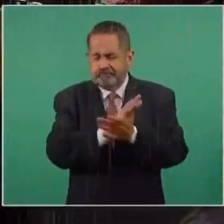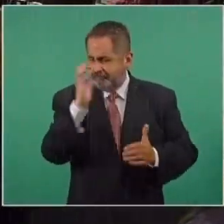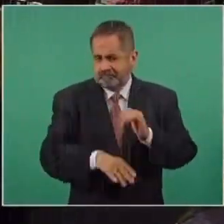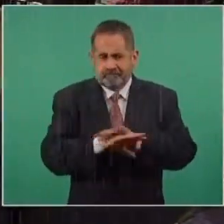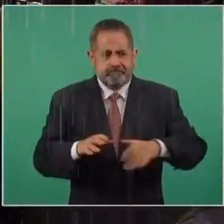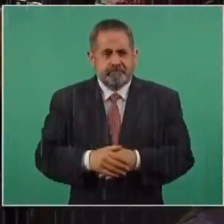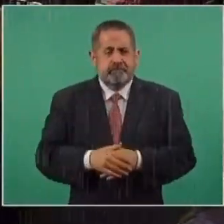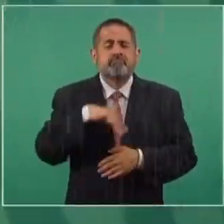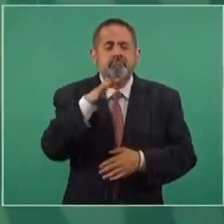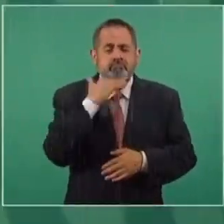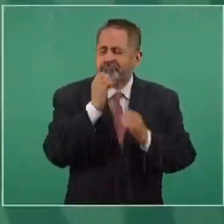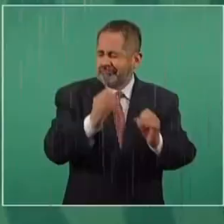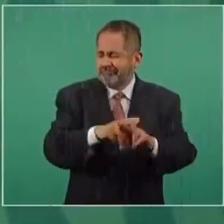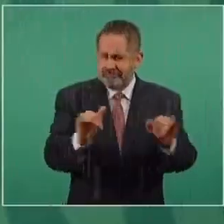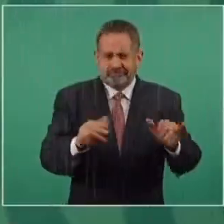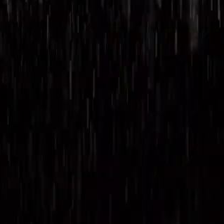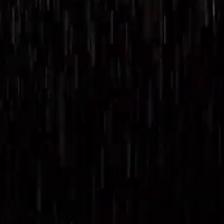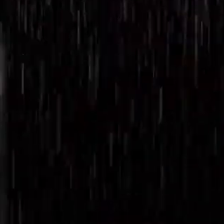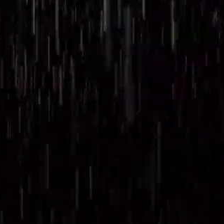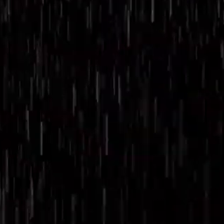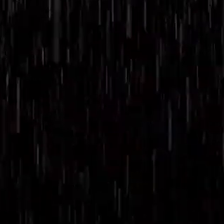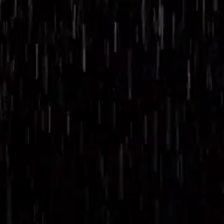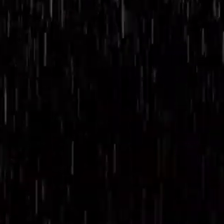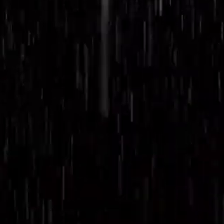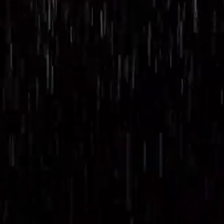termine. Cero corrupción, cero impunidad.